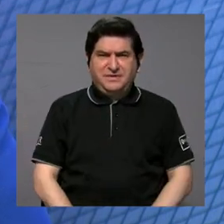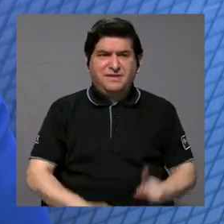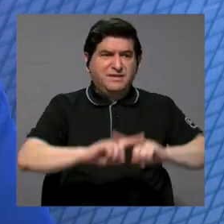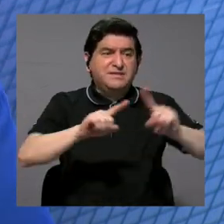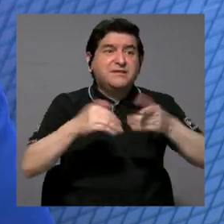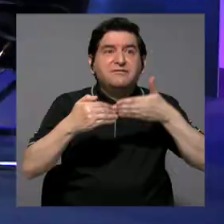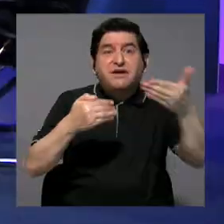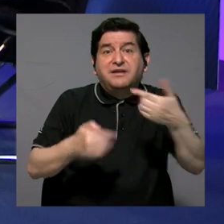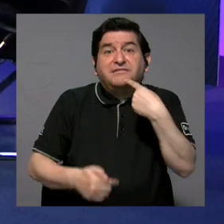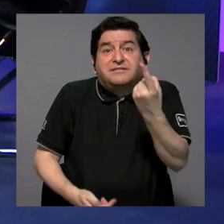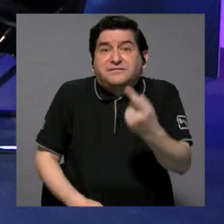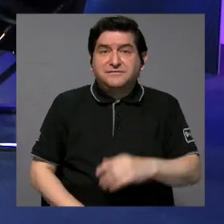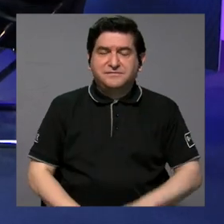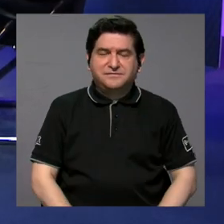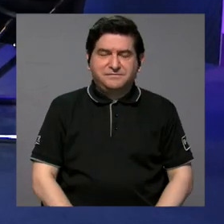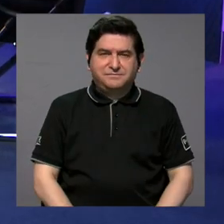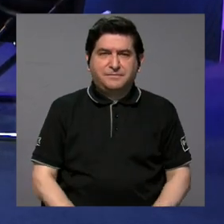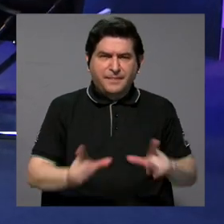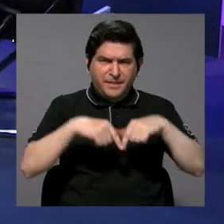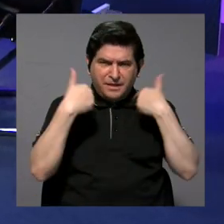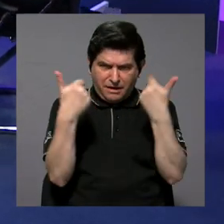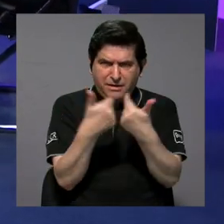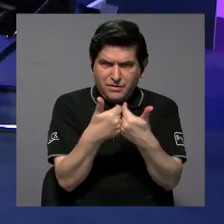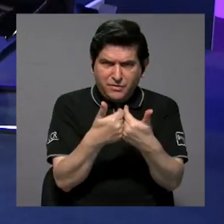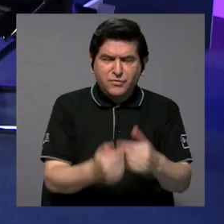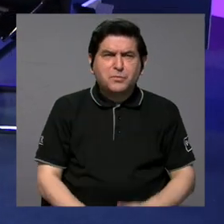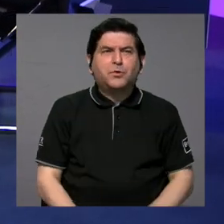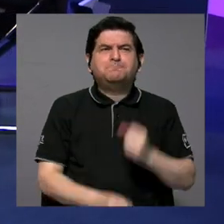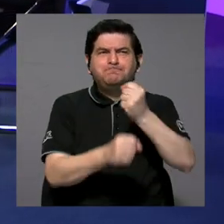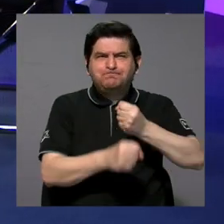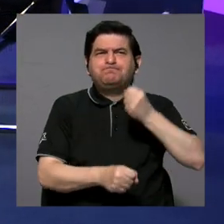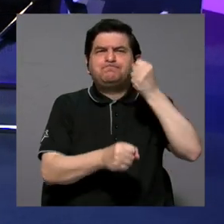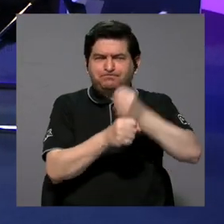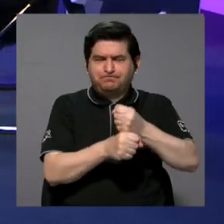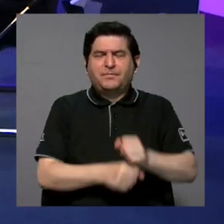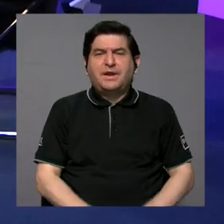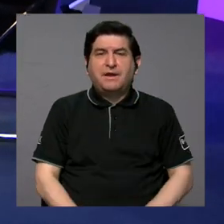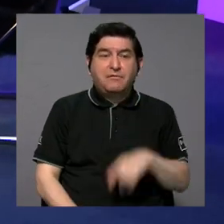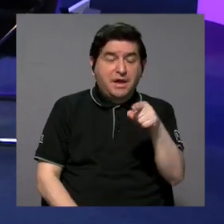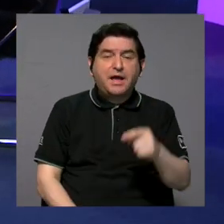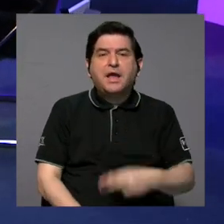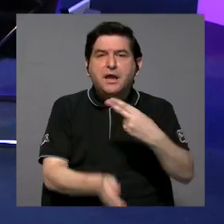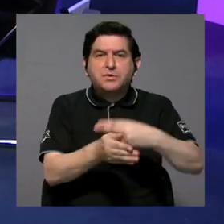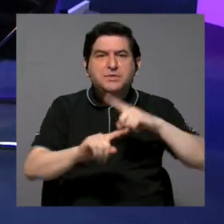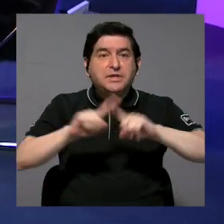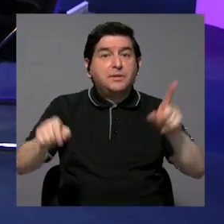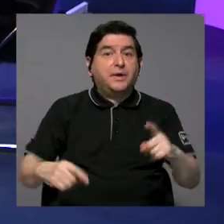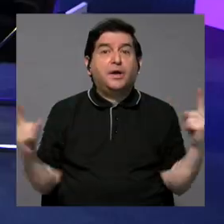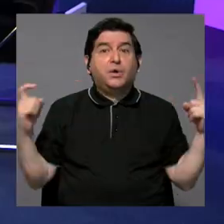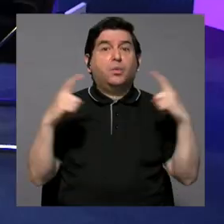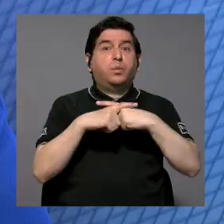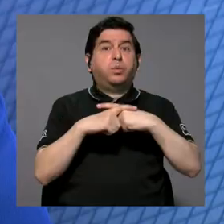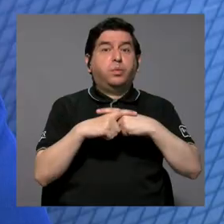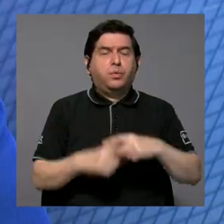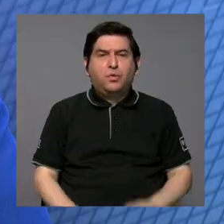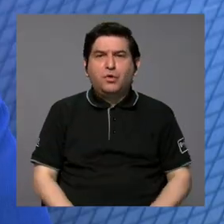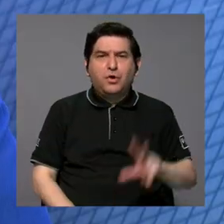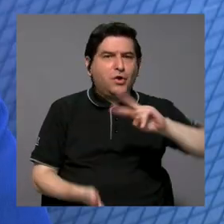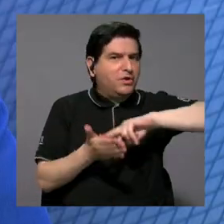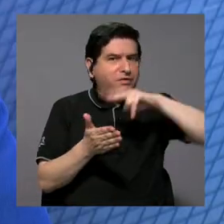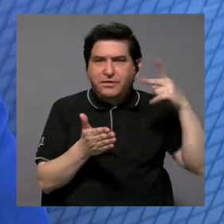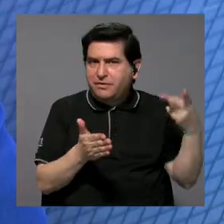cosas. Entonces, el grupo, dijimos, bueno, vamos a trabajar en esto del hospital, pero esto es muy complicado, ¿verdad? No es una cosa de hacer,